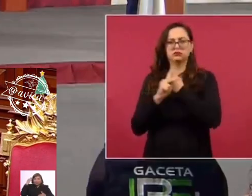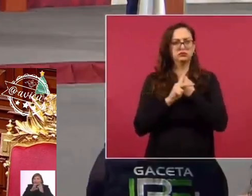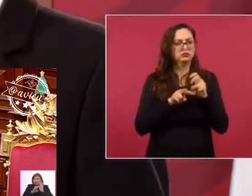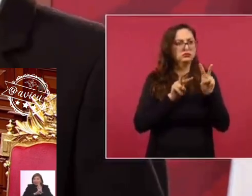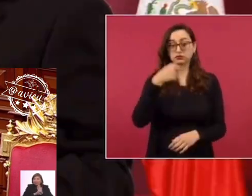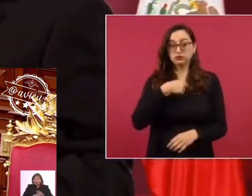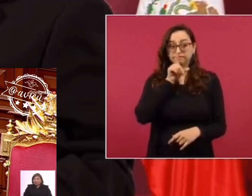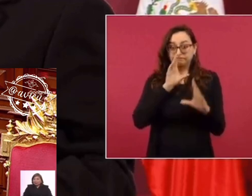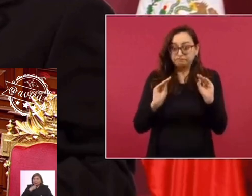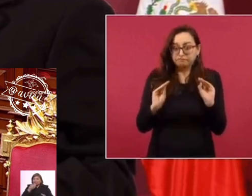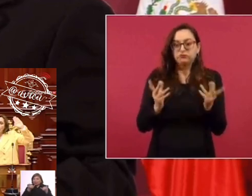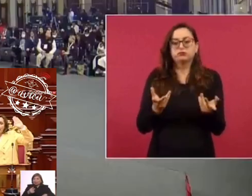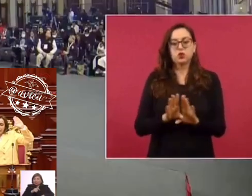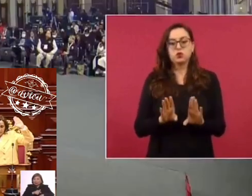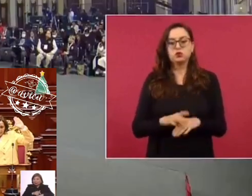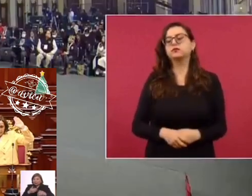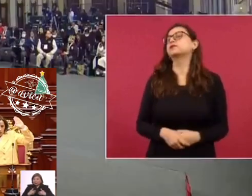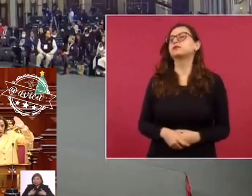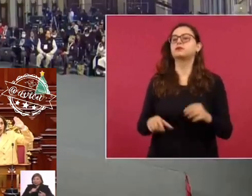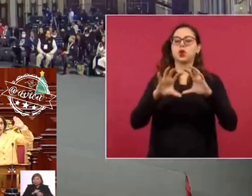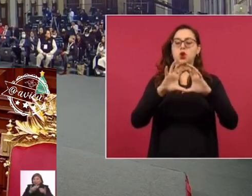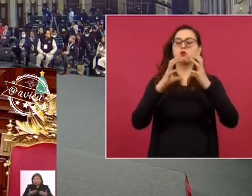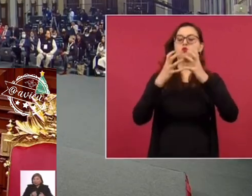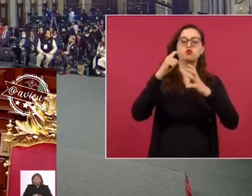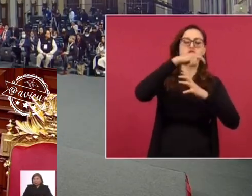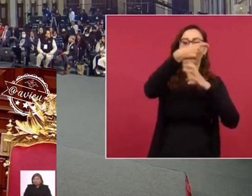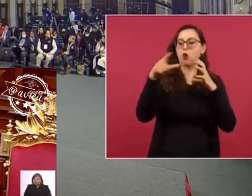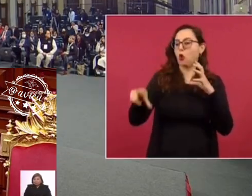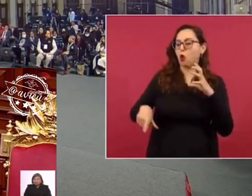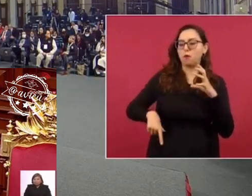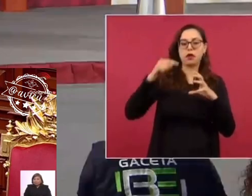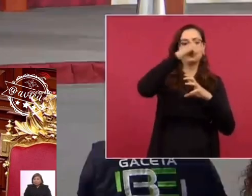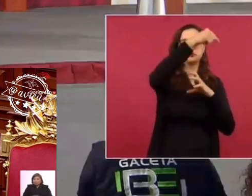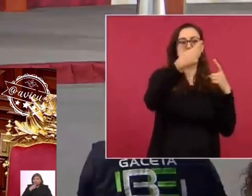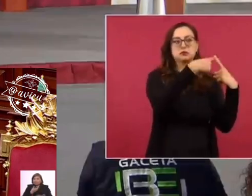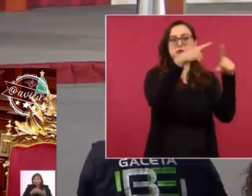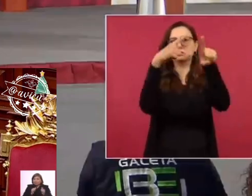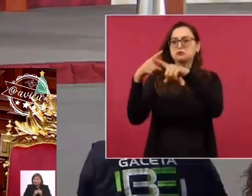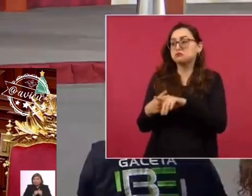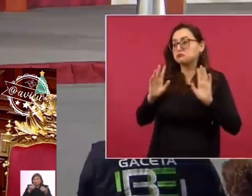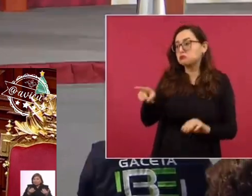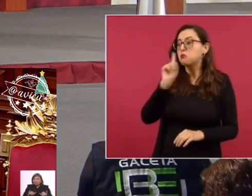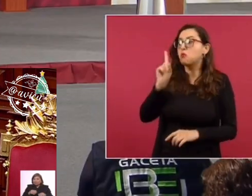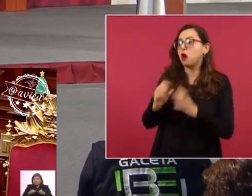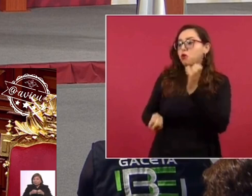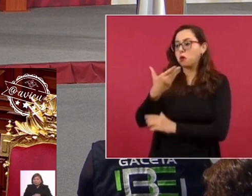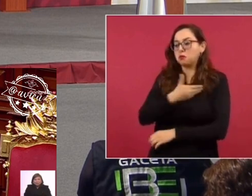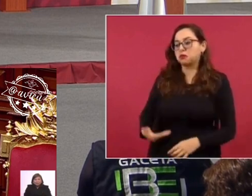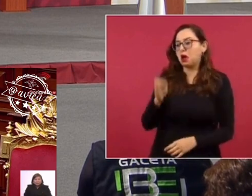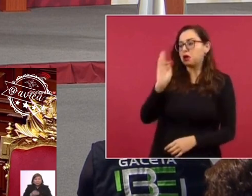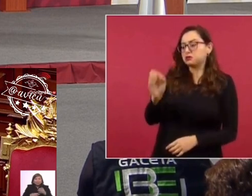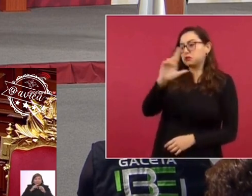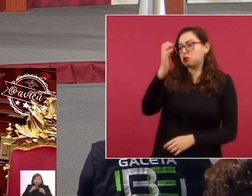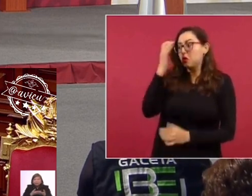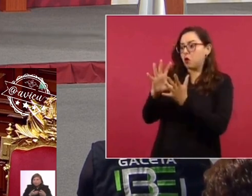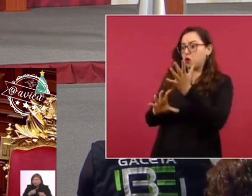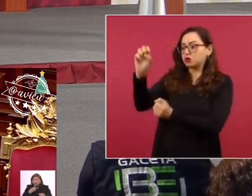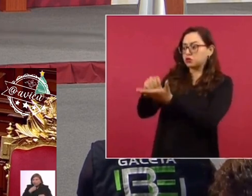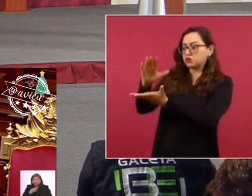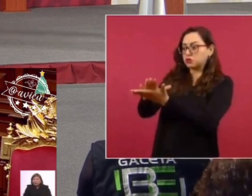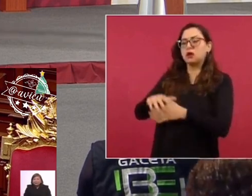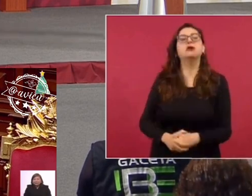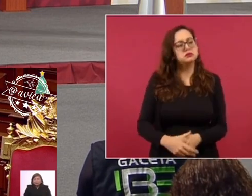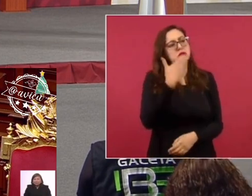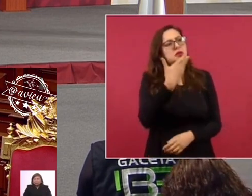que no puede uno opinar. ¿Varios gobiernos en el mundo han reconocido ya la llegada de este nuevo gobierno? ¿Por qué ellos consideran que está pegado a la Constitución todo lo que ha sucedido? Sí, son varios gobiernos, pero